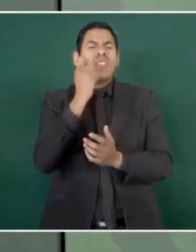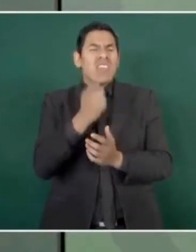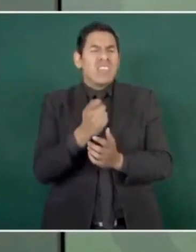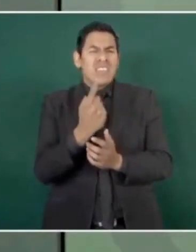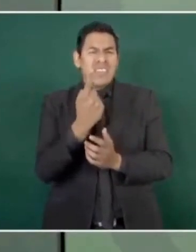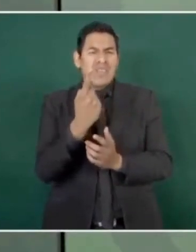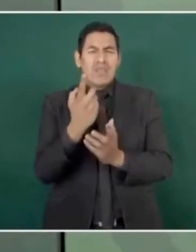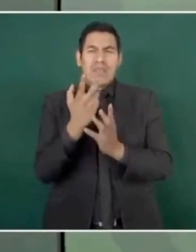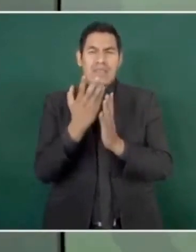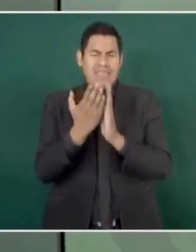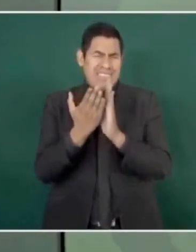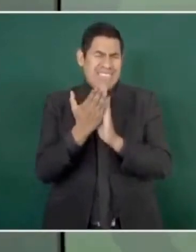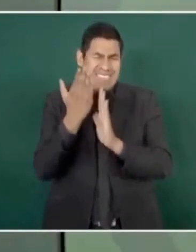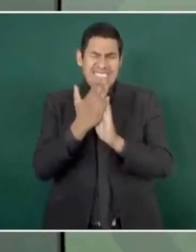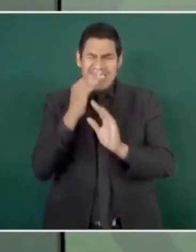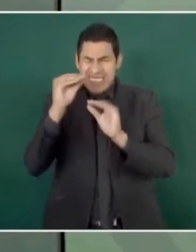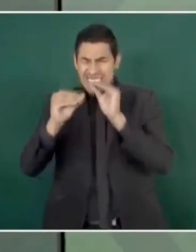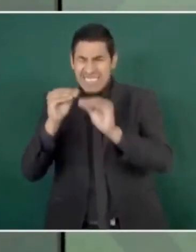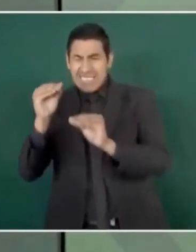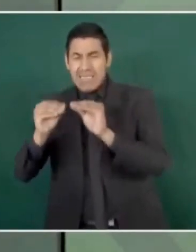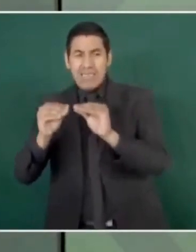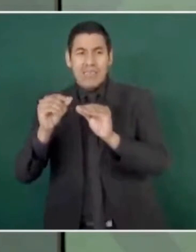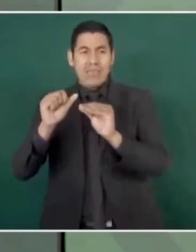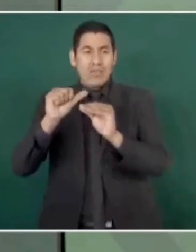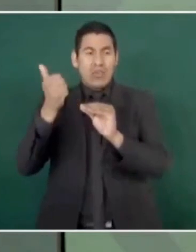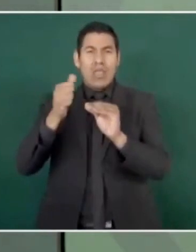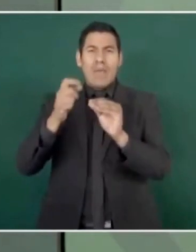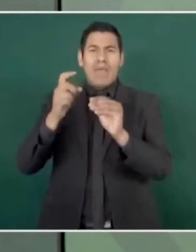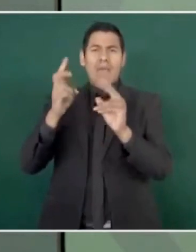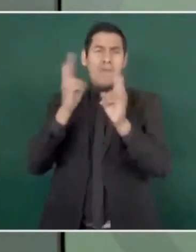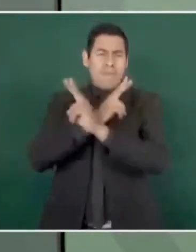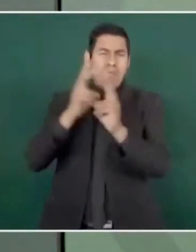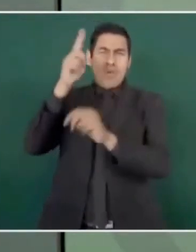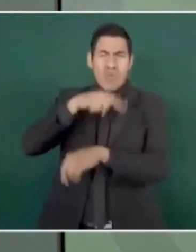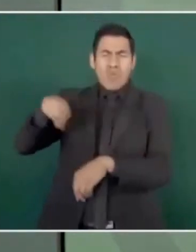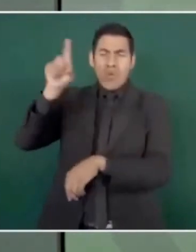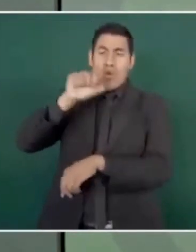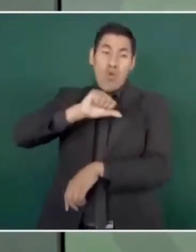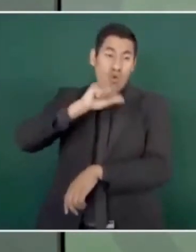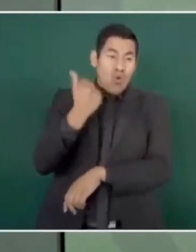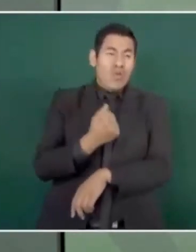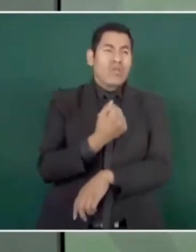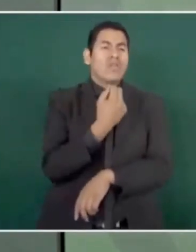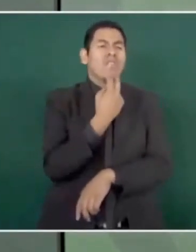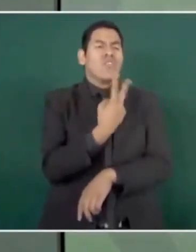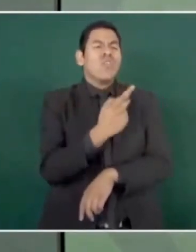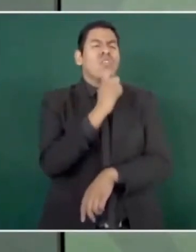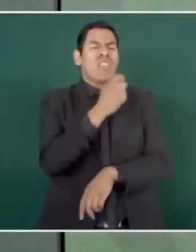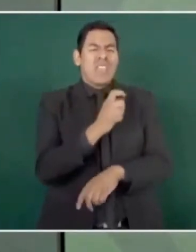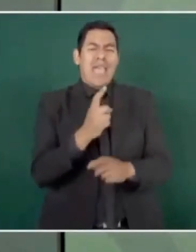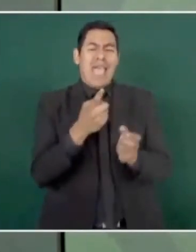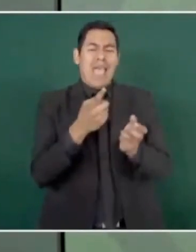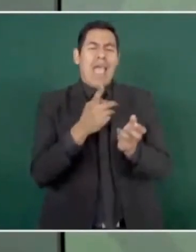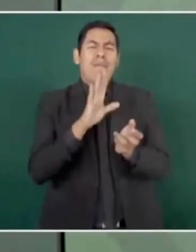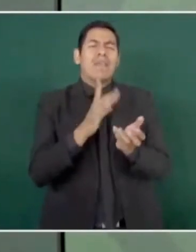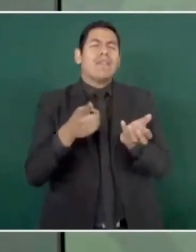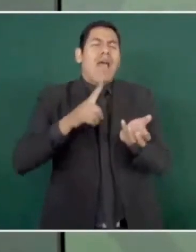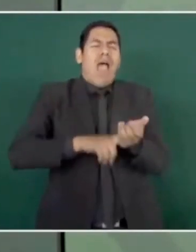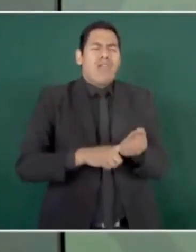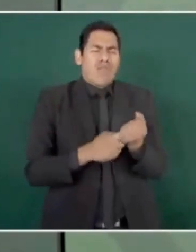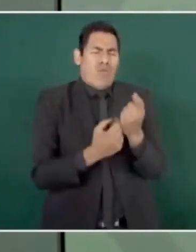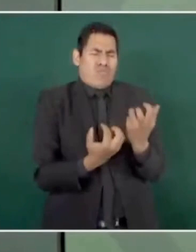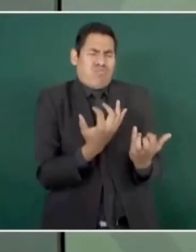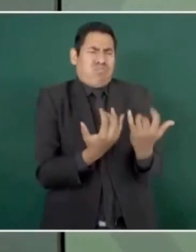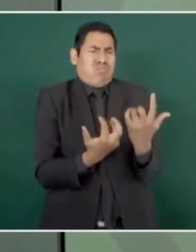más pequeña, y otra tecnología que se llama de combustión interna. Esas